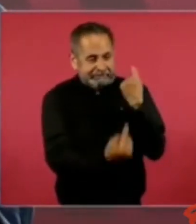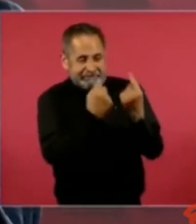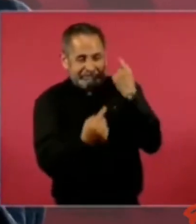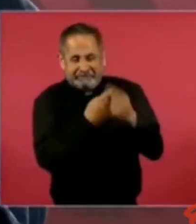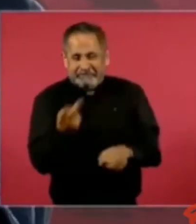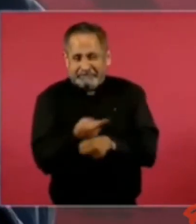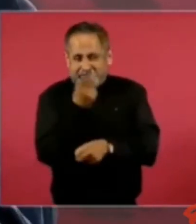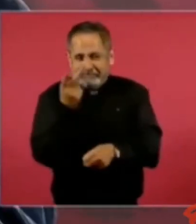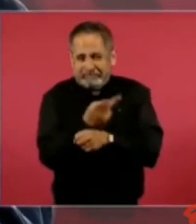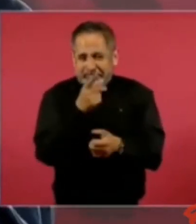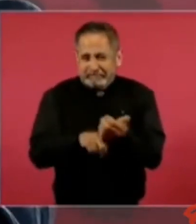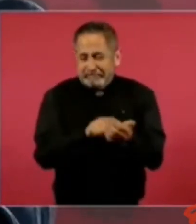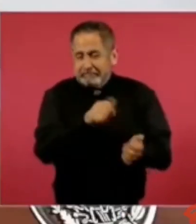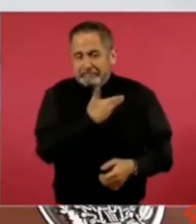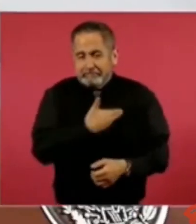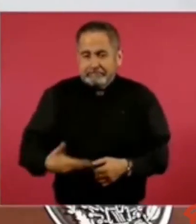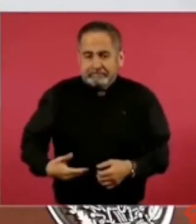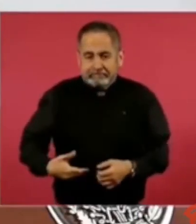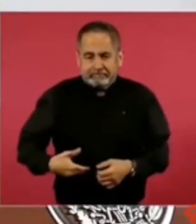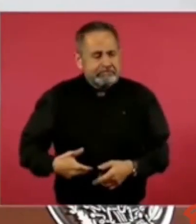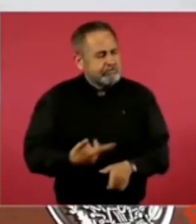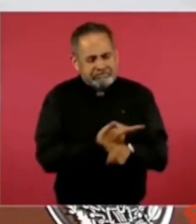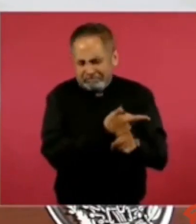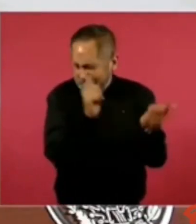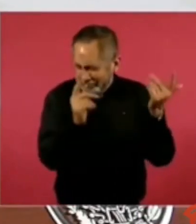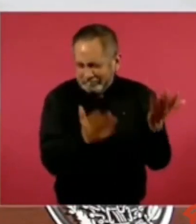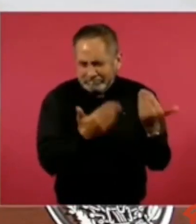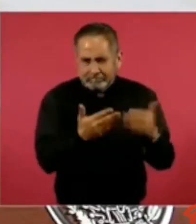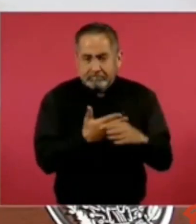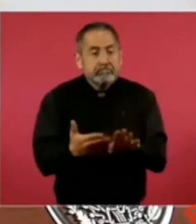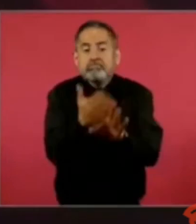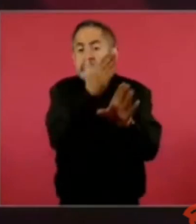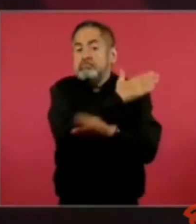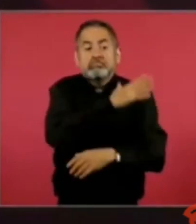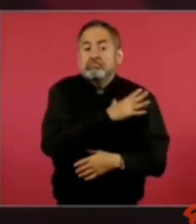lo que antes no hacían, ¿cuándo